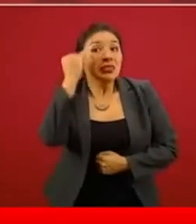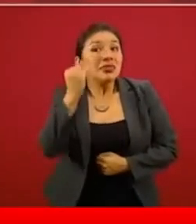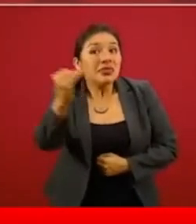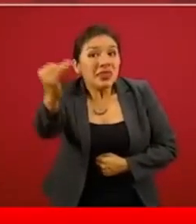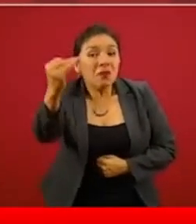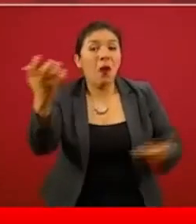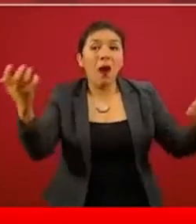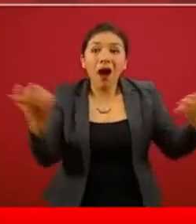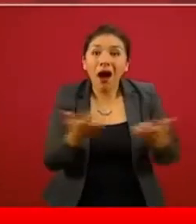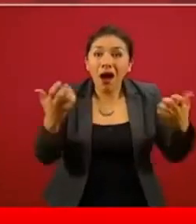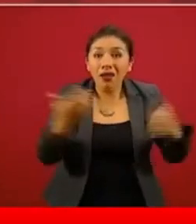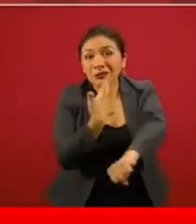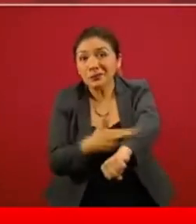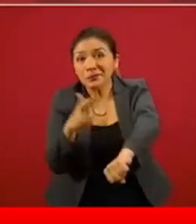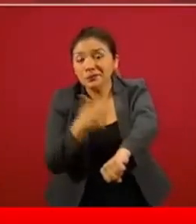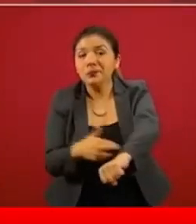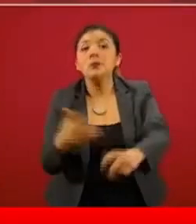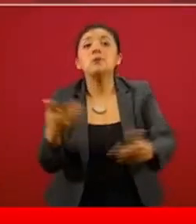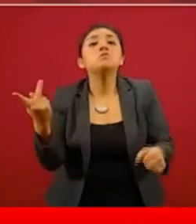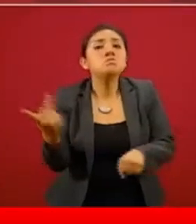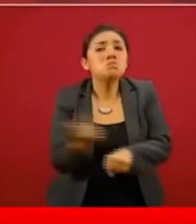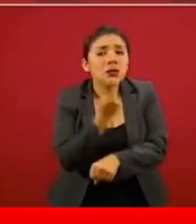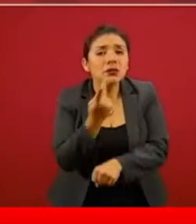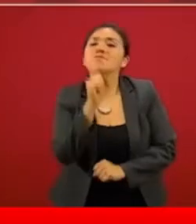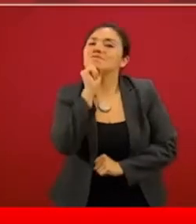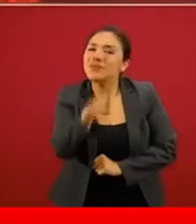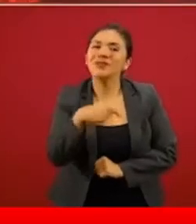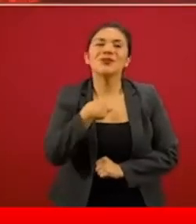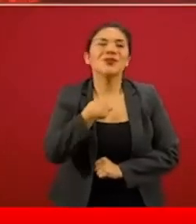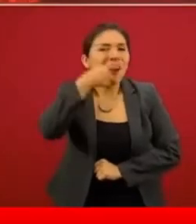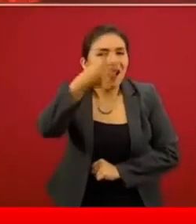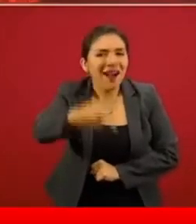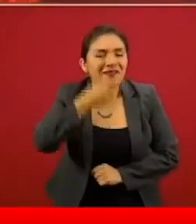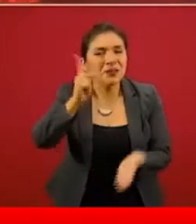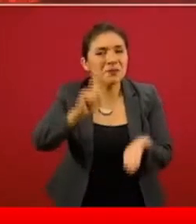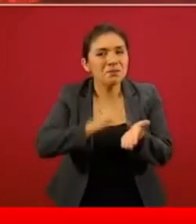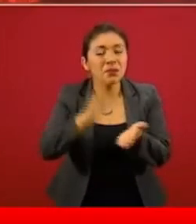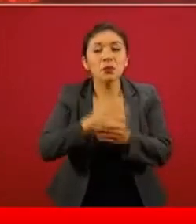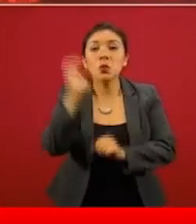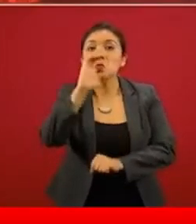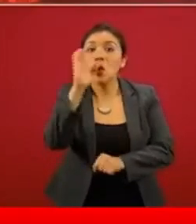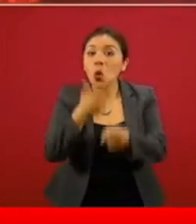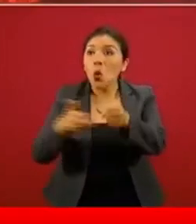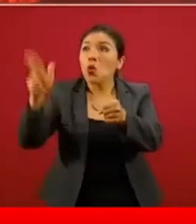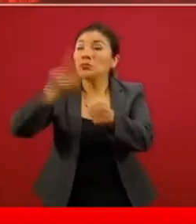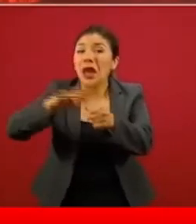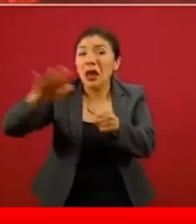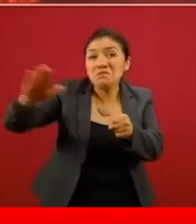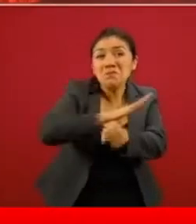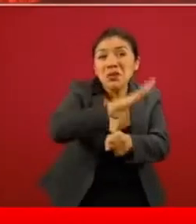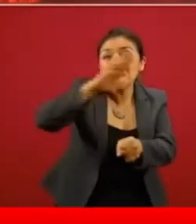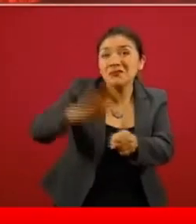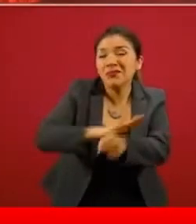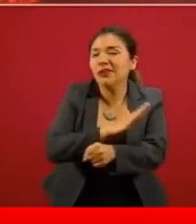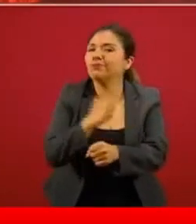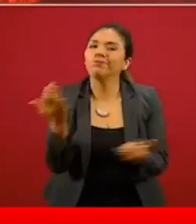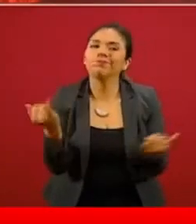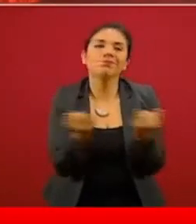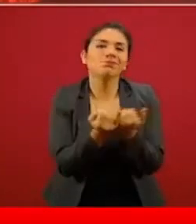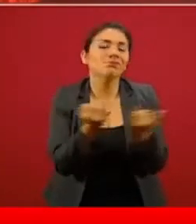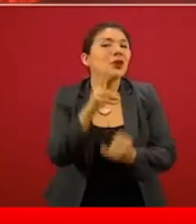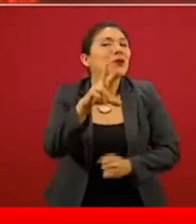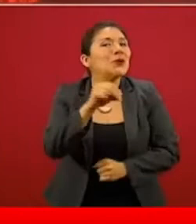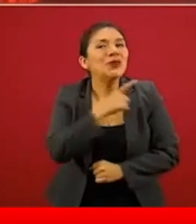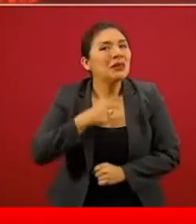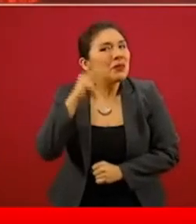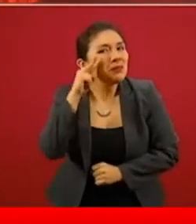procesamiento? Precisamente lo mismo que hemos estado diciendo que puede pasar cuando se saturan las unidades de salud. Entonces, no debemos perder